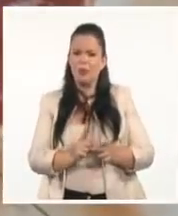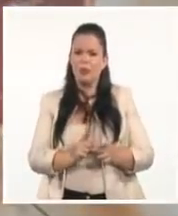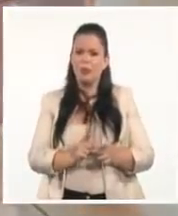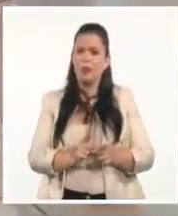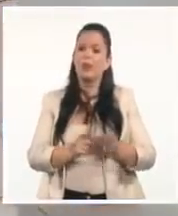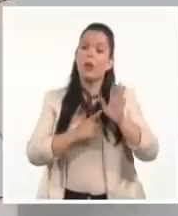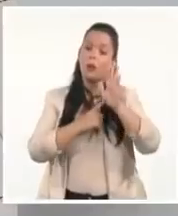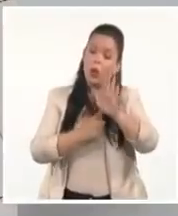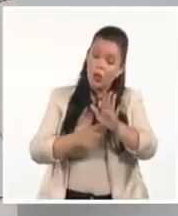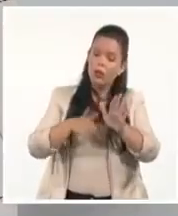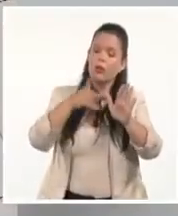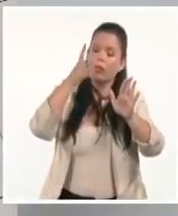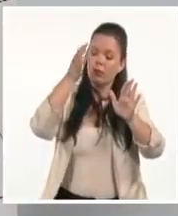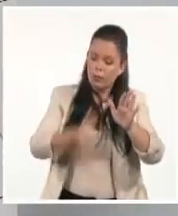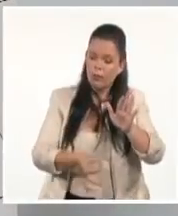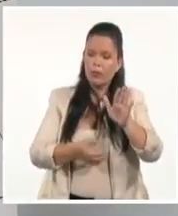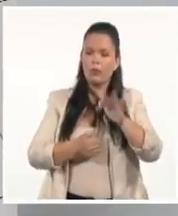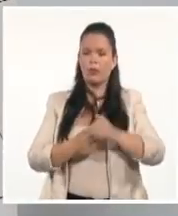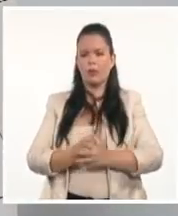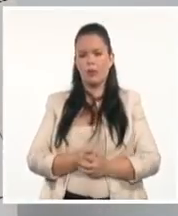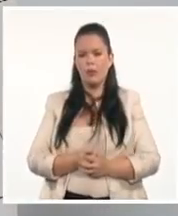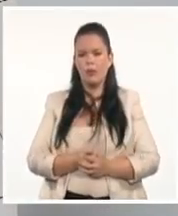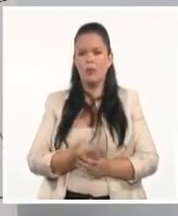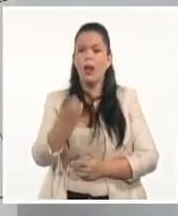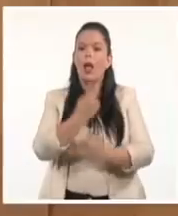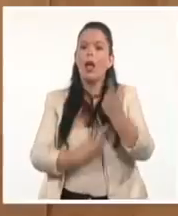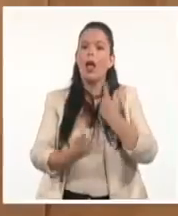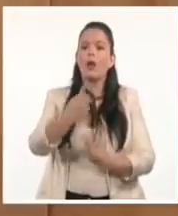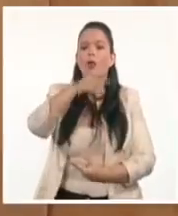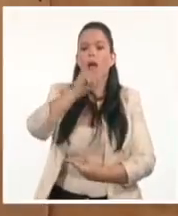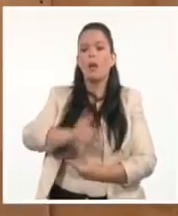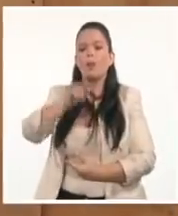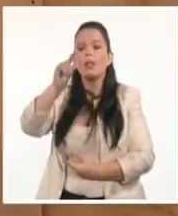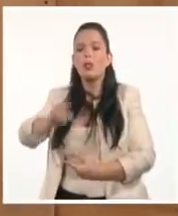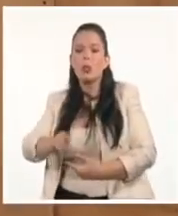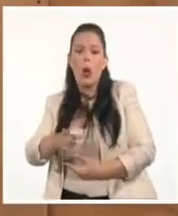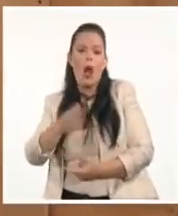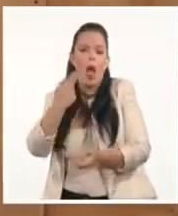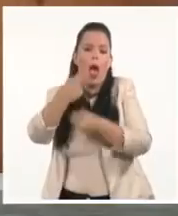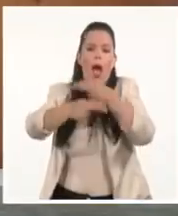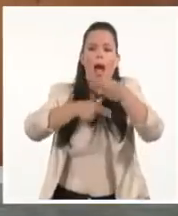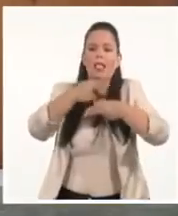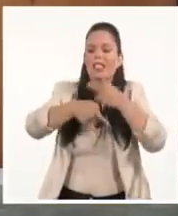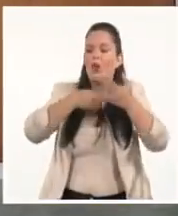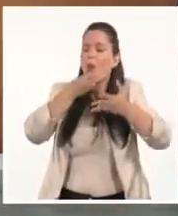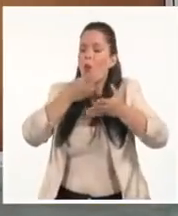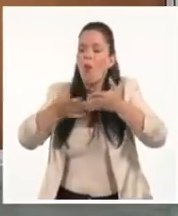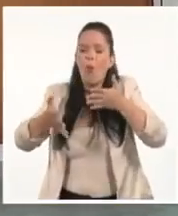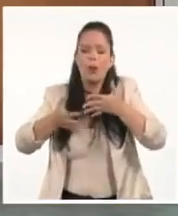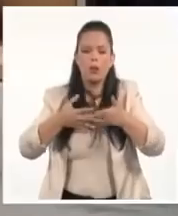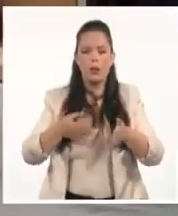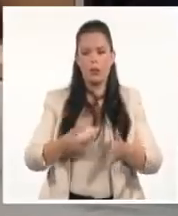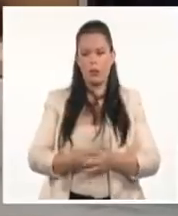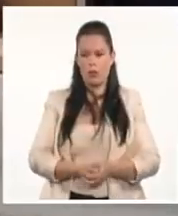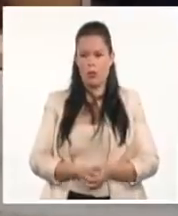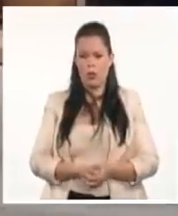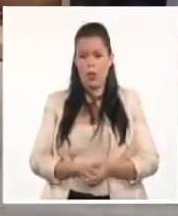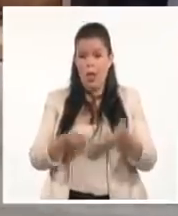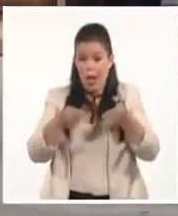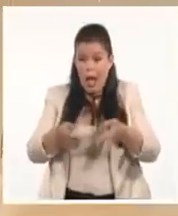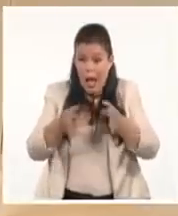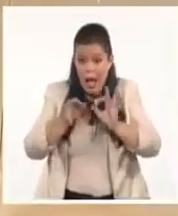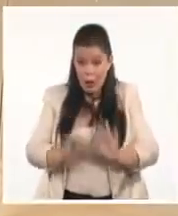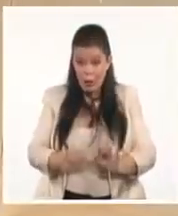dispuestos a cualquier cosa. Eso es cuando menos ahora, en este momento, ignorar, amigos míos, una realidad que está